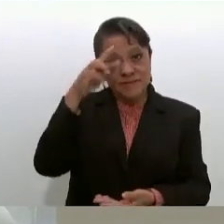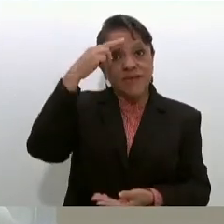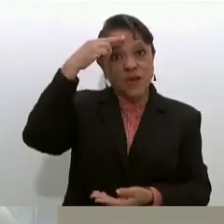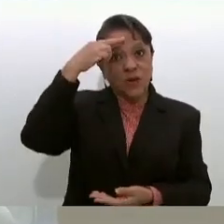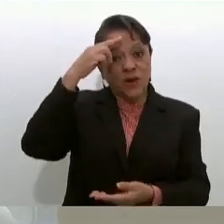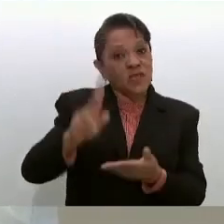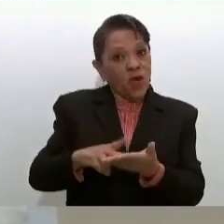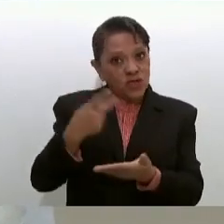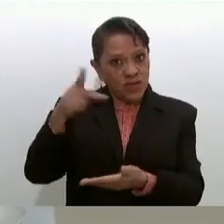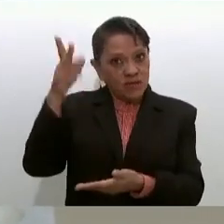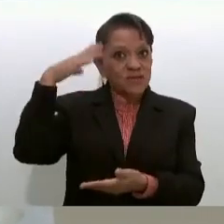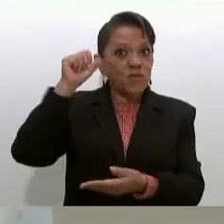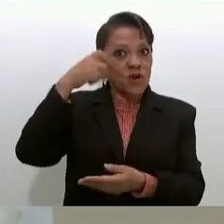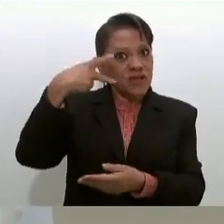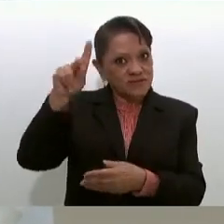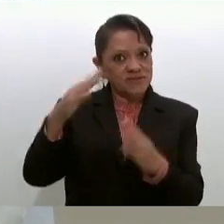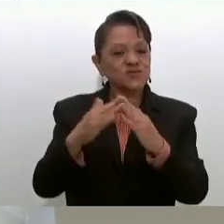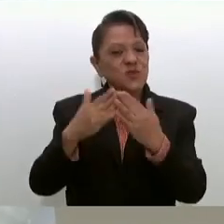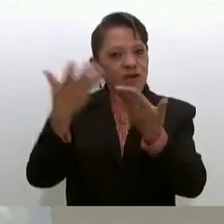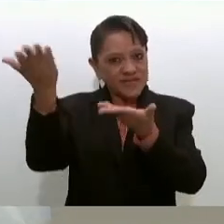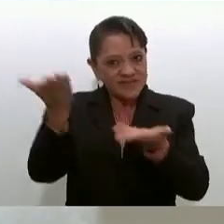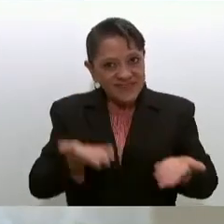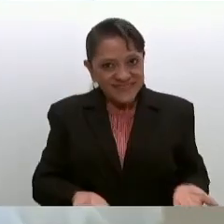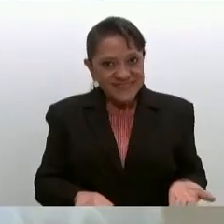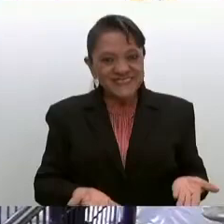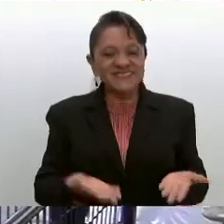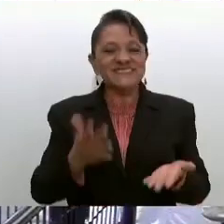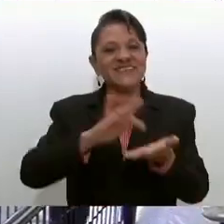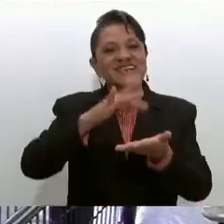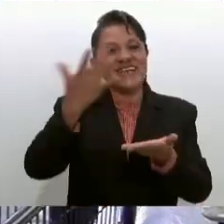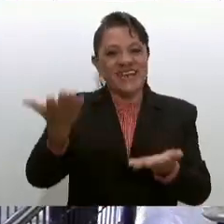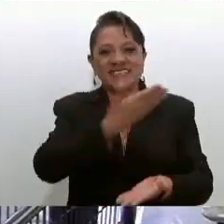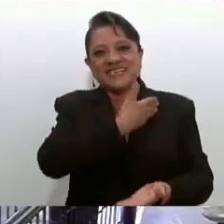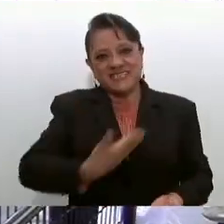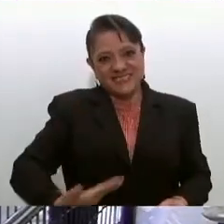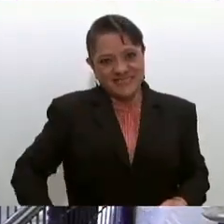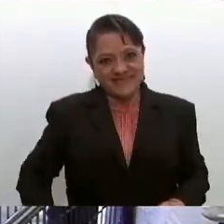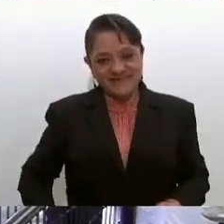que Morelos es su casa. Muchas gracias, señor presidente. Gracias.